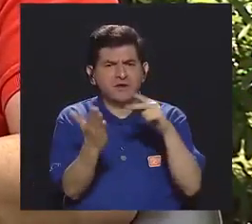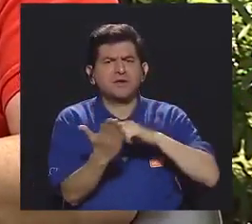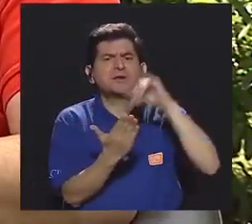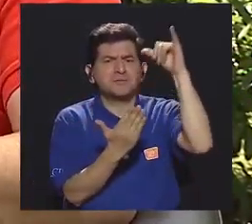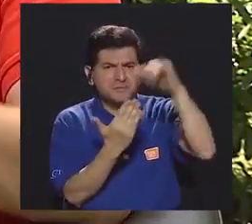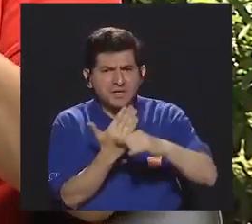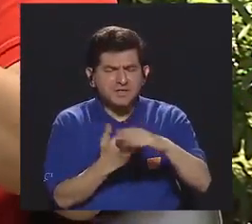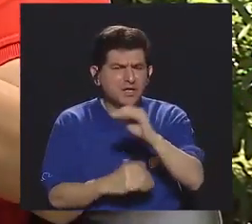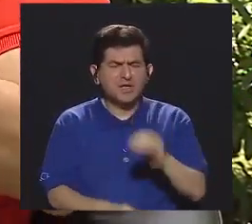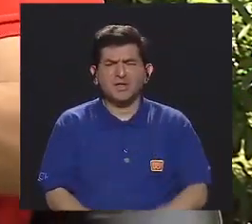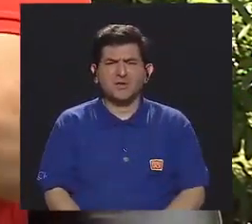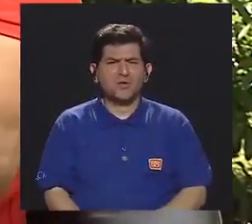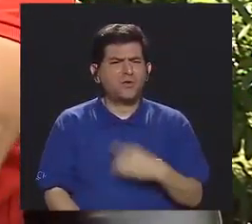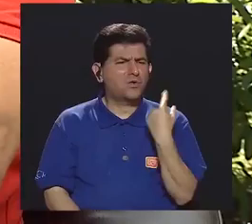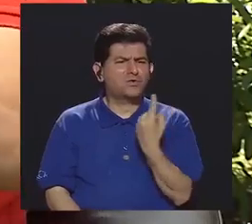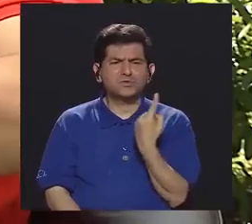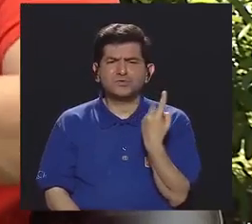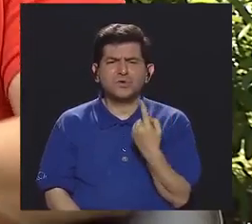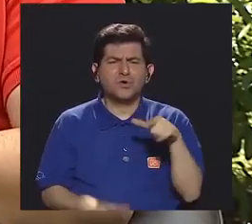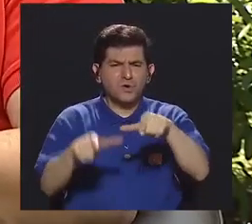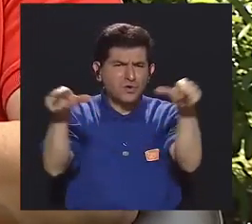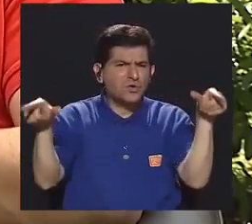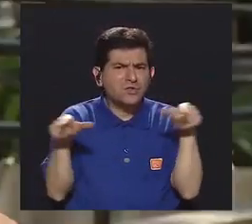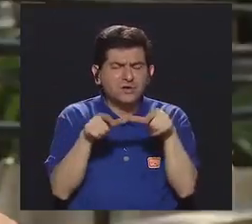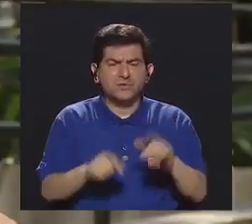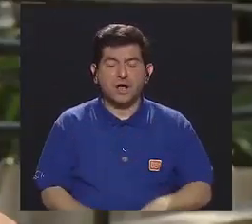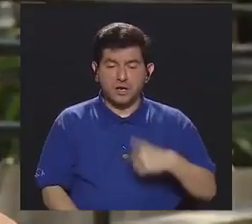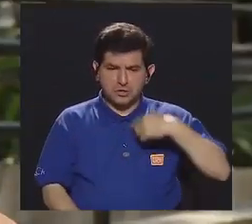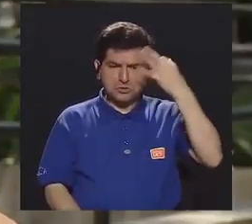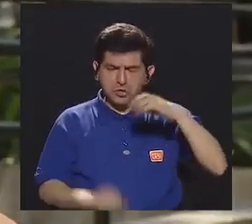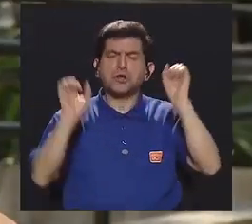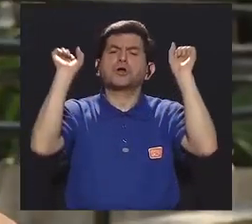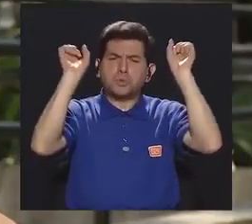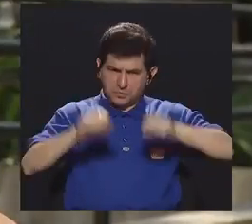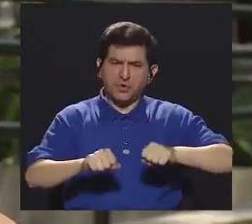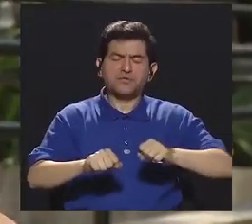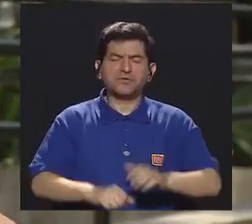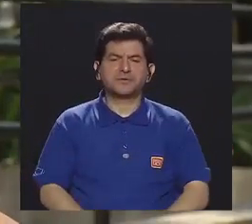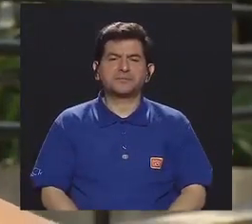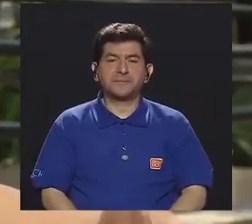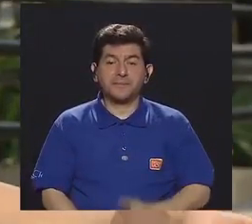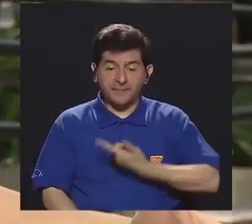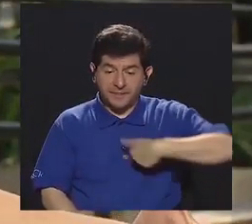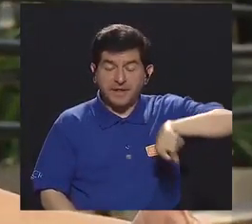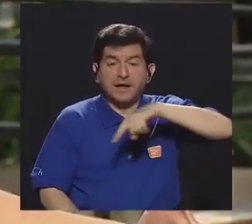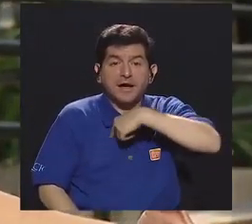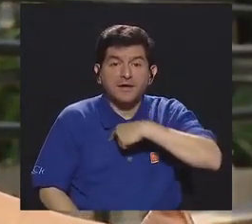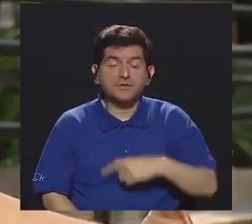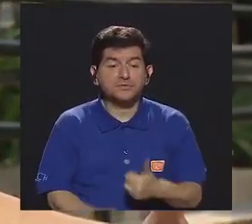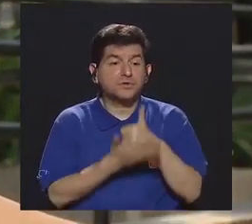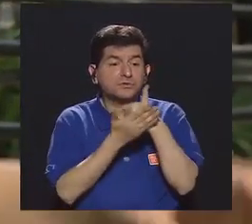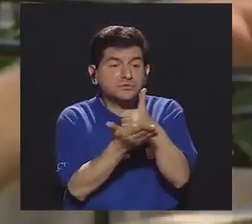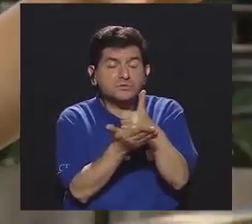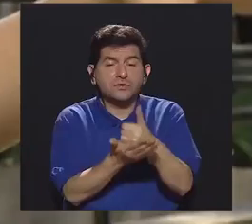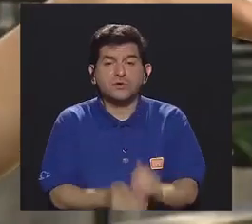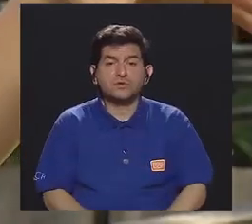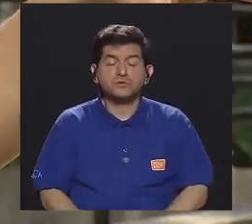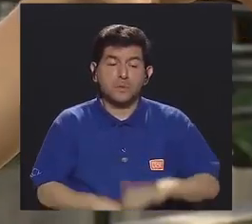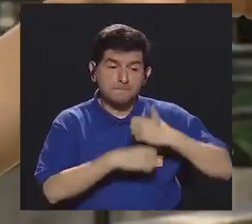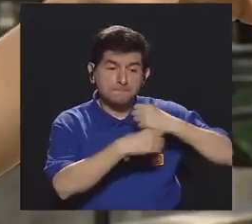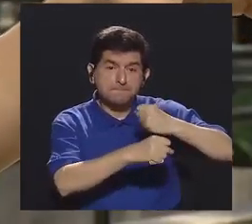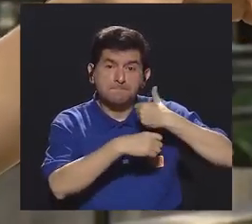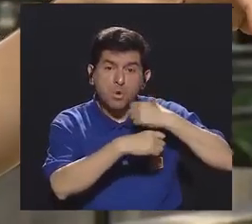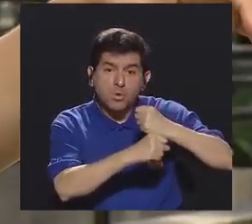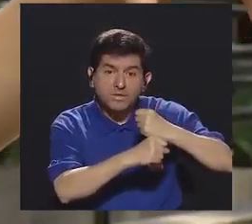este proyecto o es muy autóctono de esa zona? No, yo creo que es totalmente posible porque a nosotros lo que más nos ayuda es que justamente